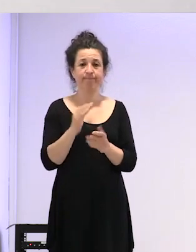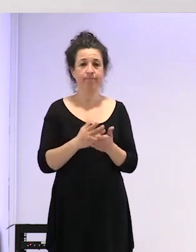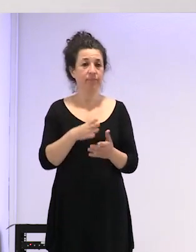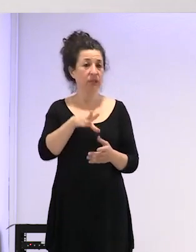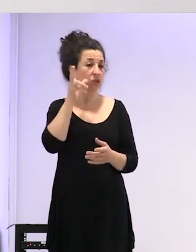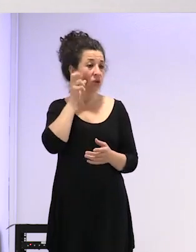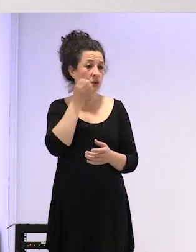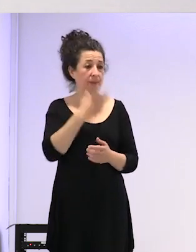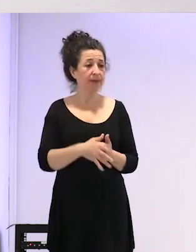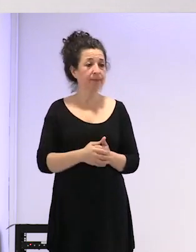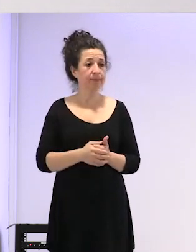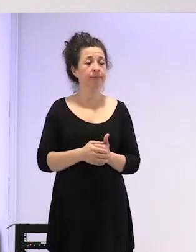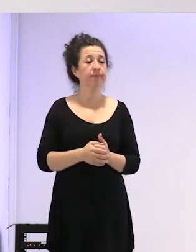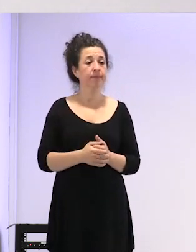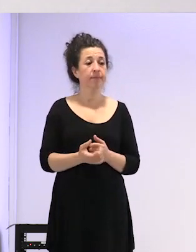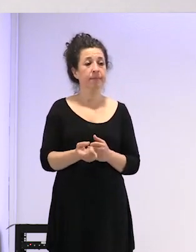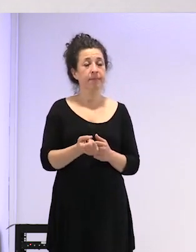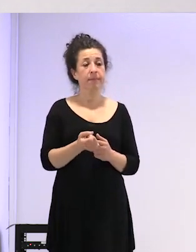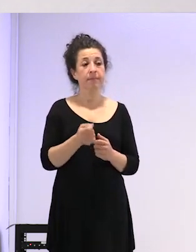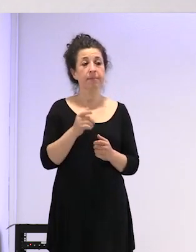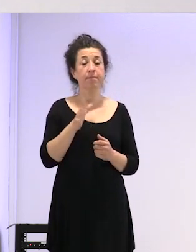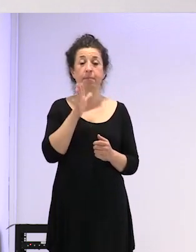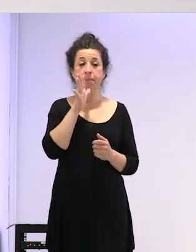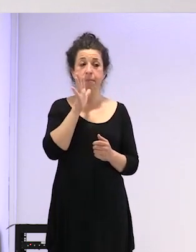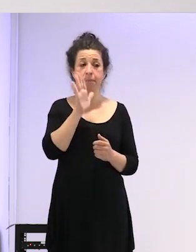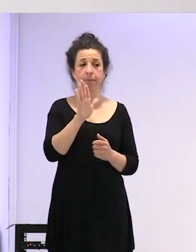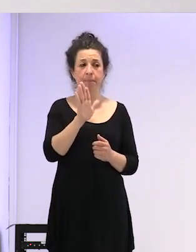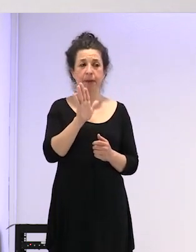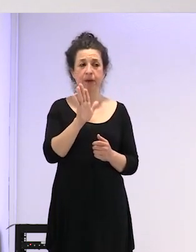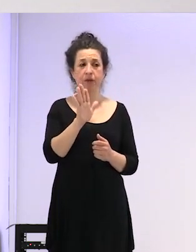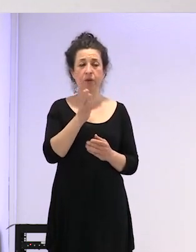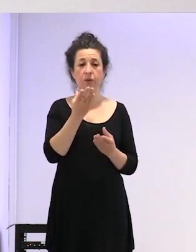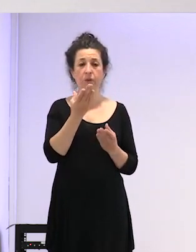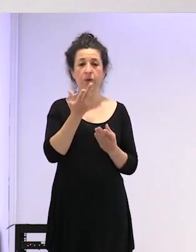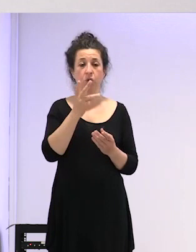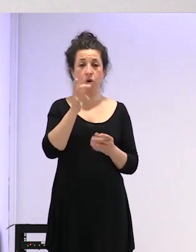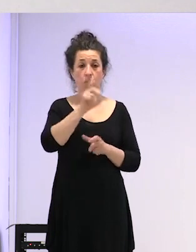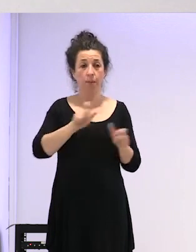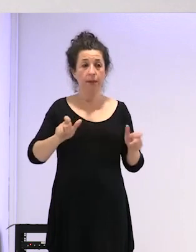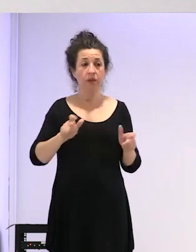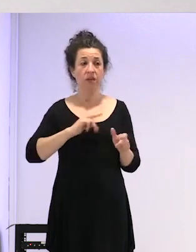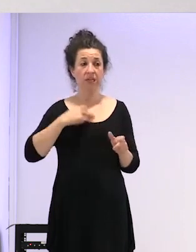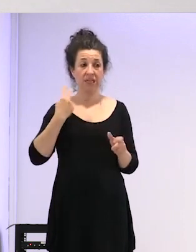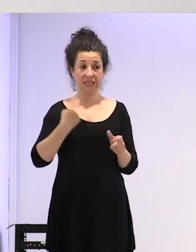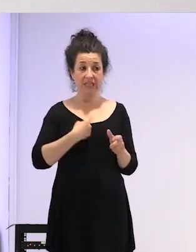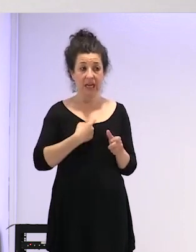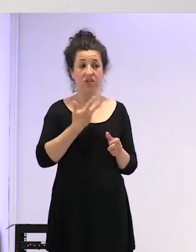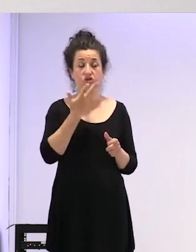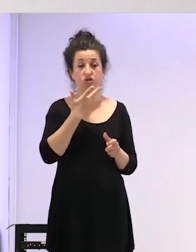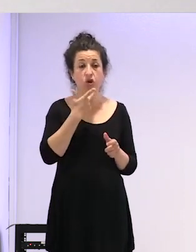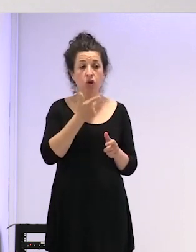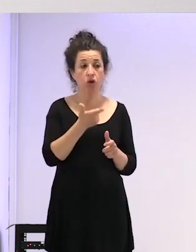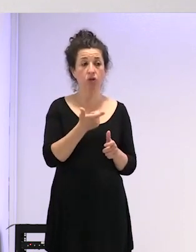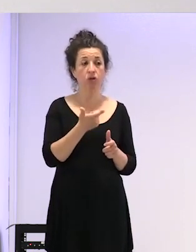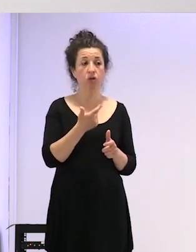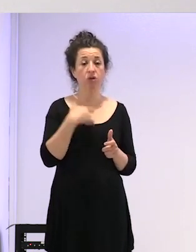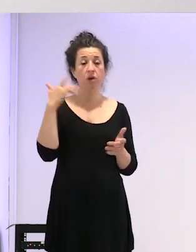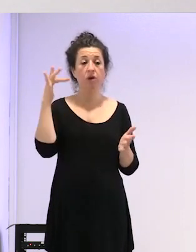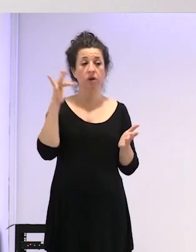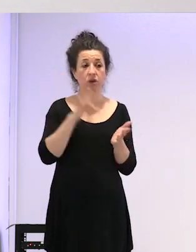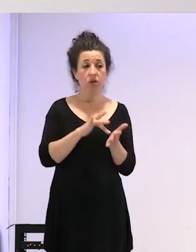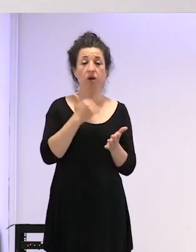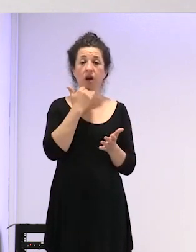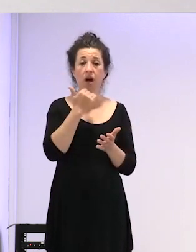pero bueno hasta que haya algún problema conociendo a mucha gente trans lo que ocurre un menudo que también has dicho que